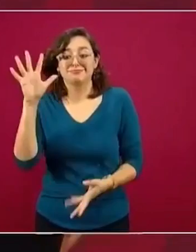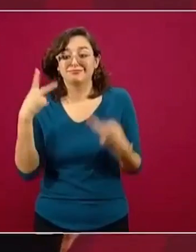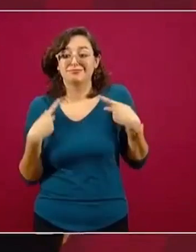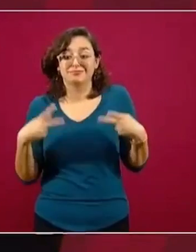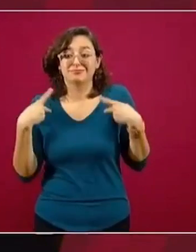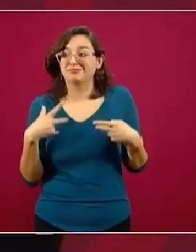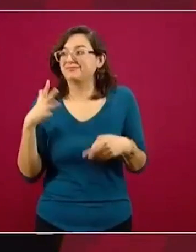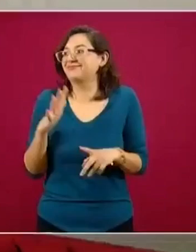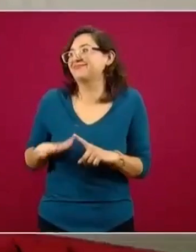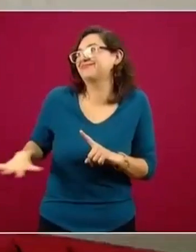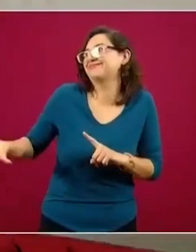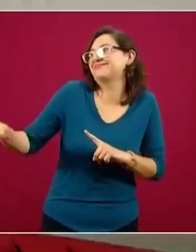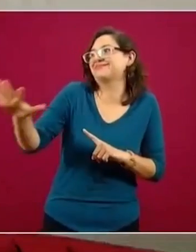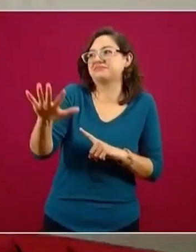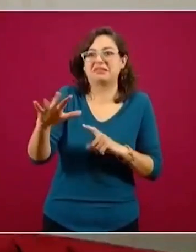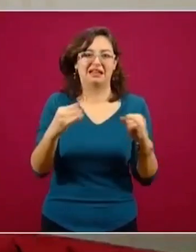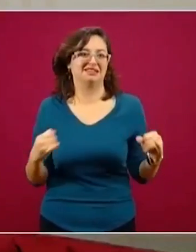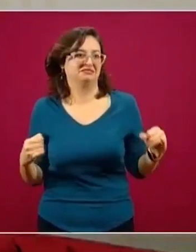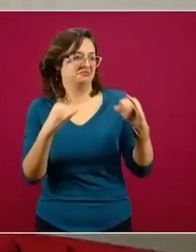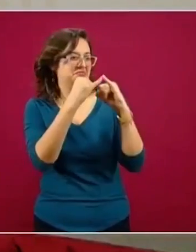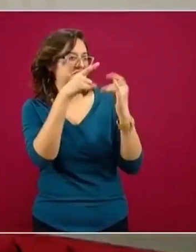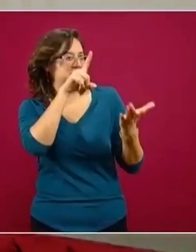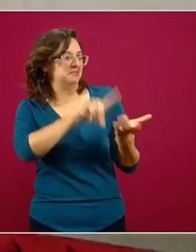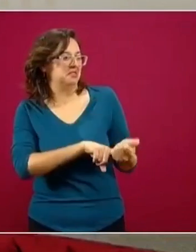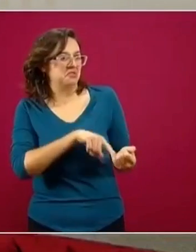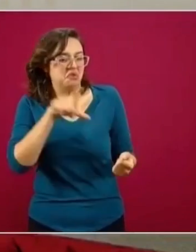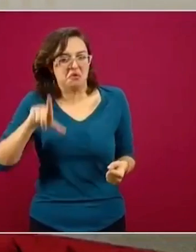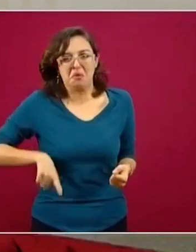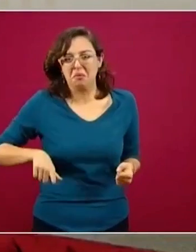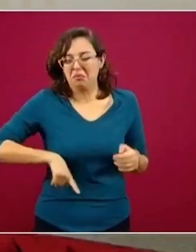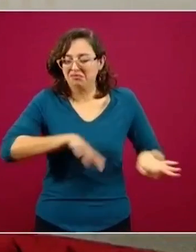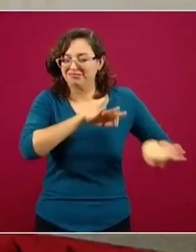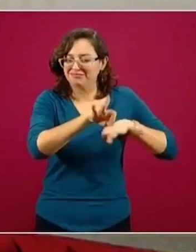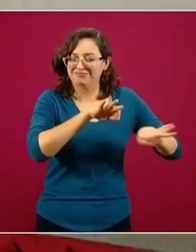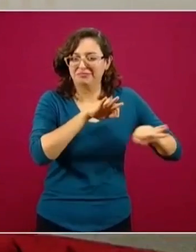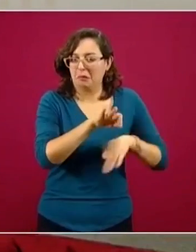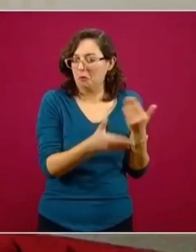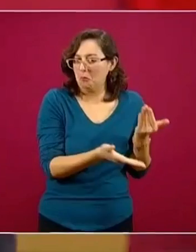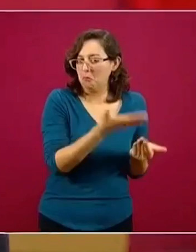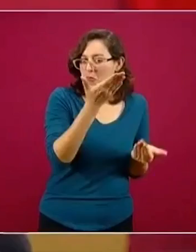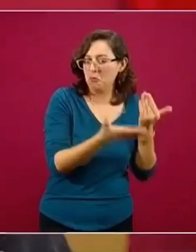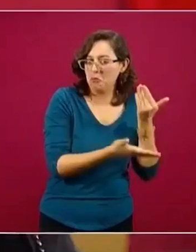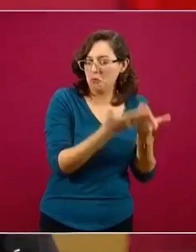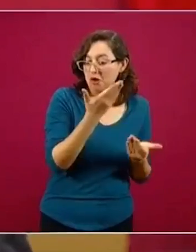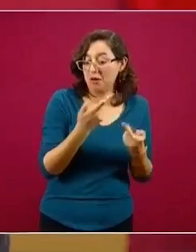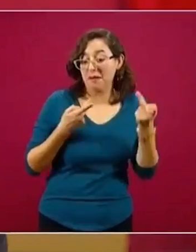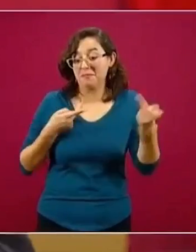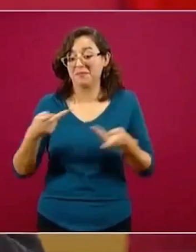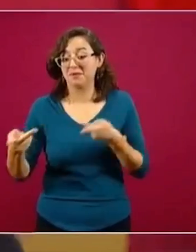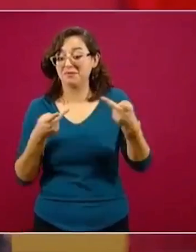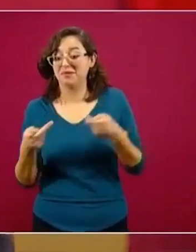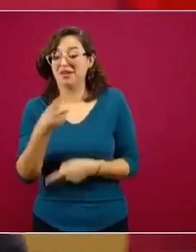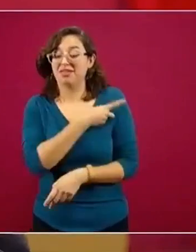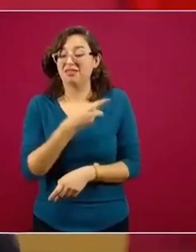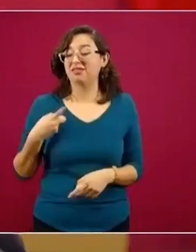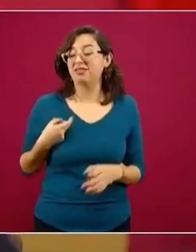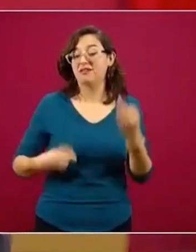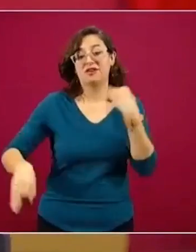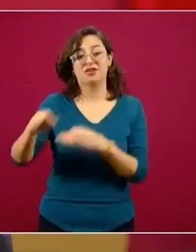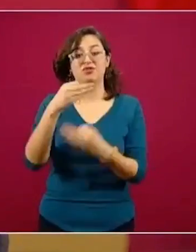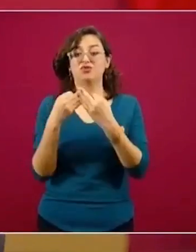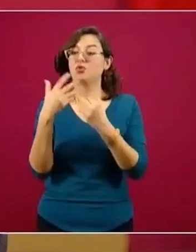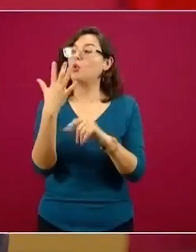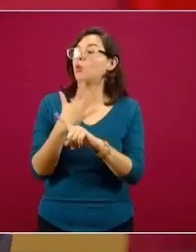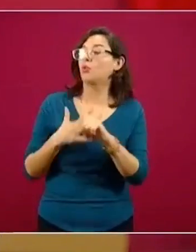la población, no quienes trabajamos en el gobierno, y la preparación es un esfuerzo de todas y todos, es un